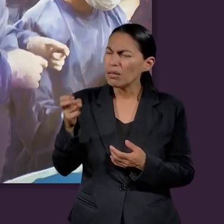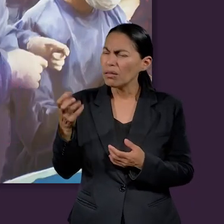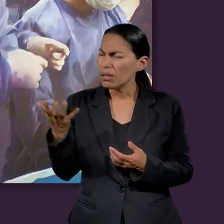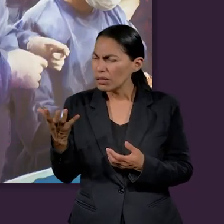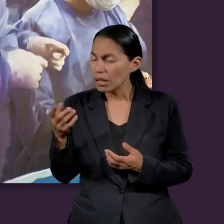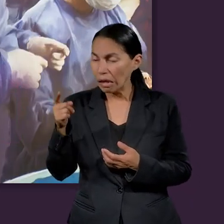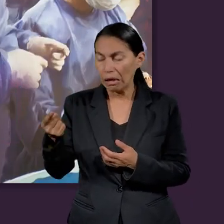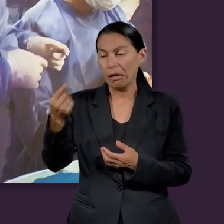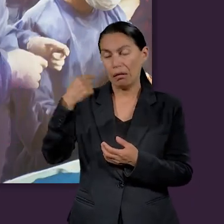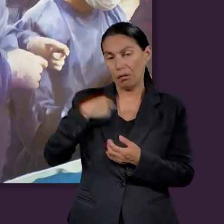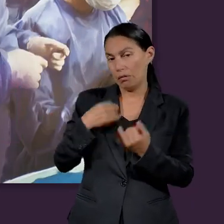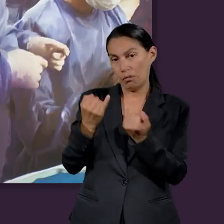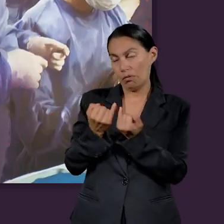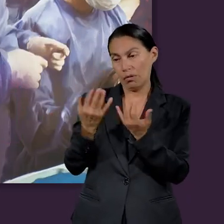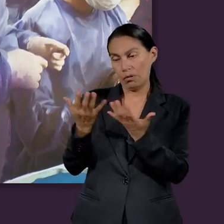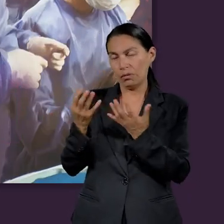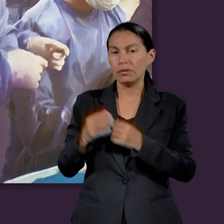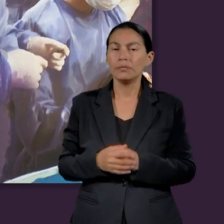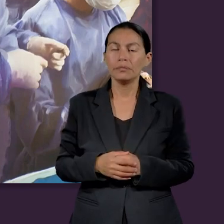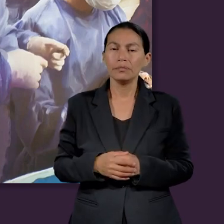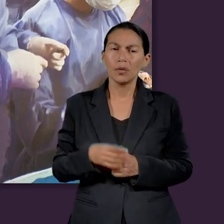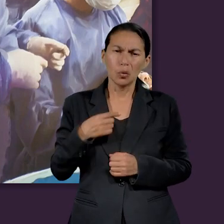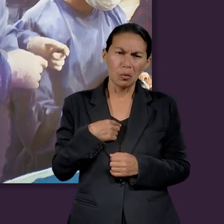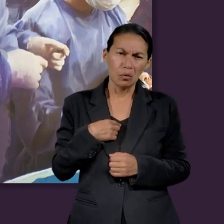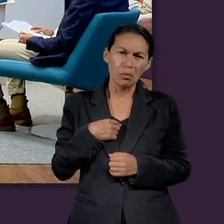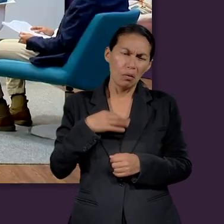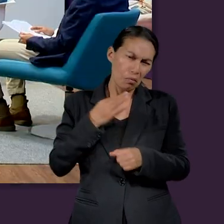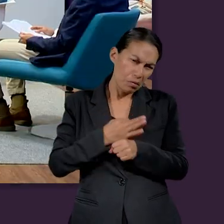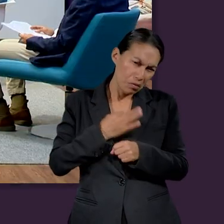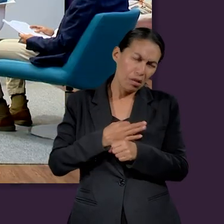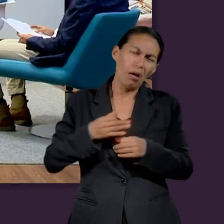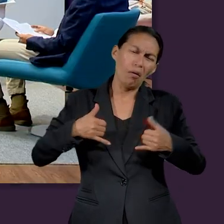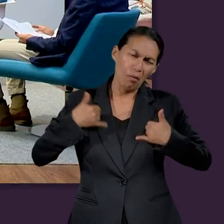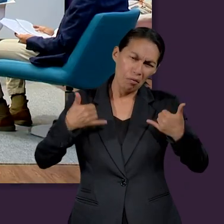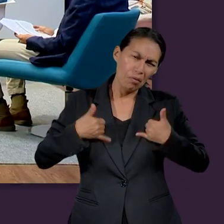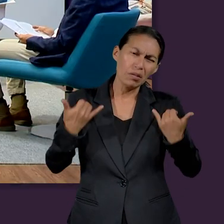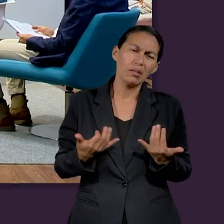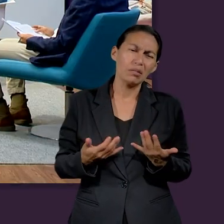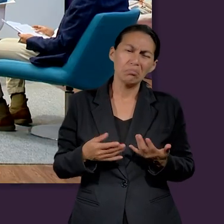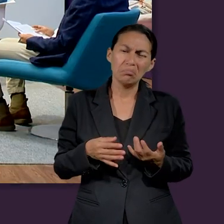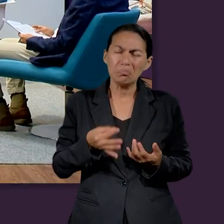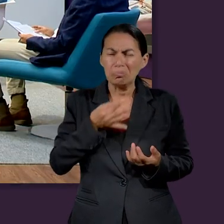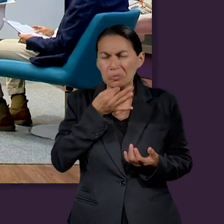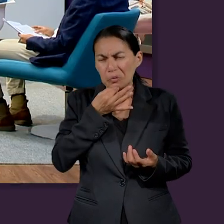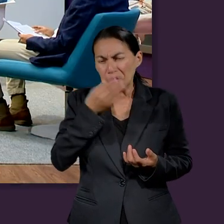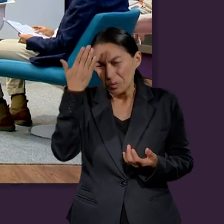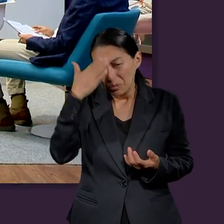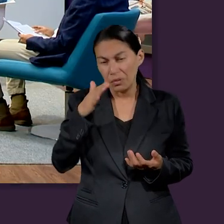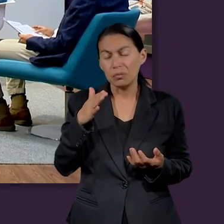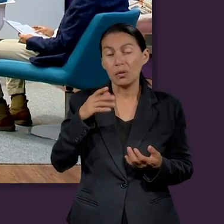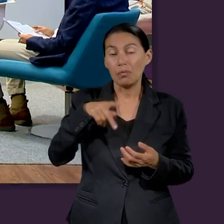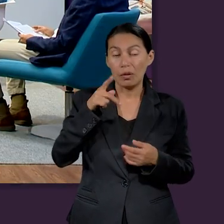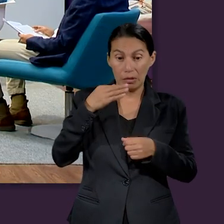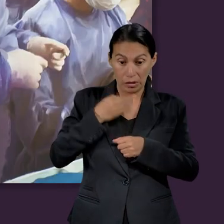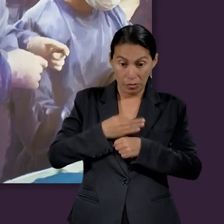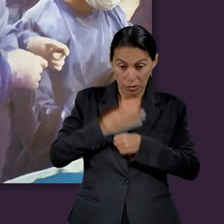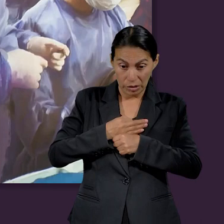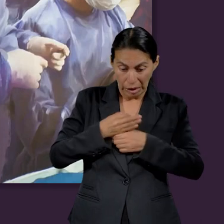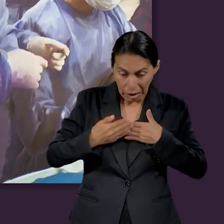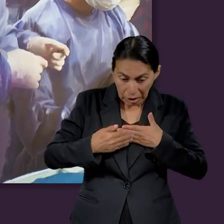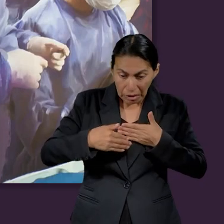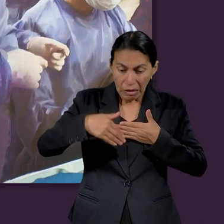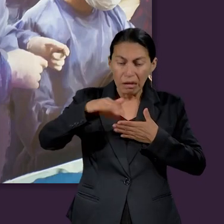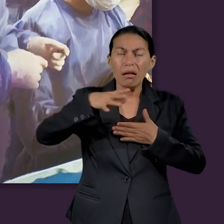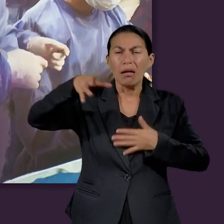tú lo estás buscando es porque tú también puedes brindar esa parte. Claro. Y pues sé que estamos pequeños en la parte financiera, pero